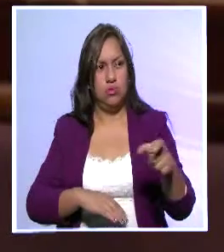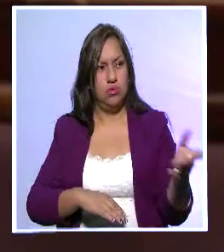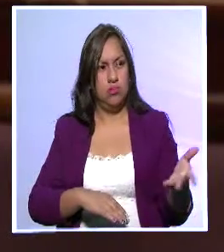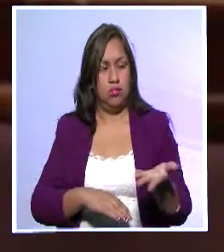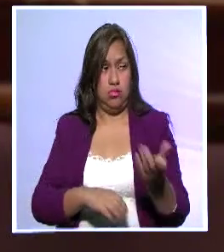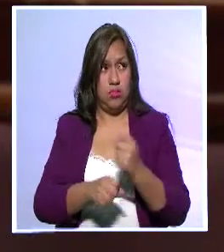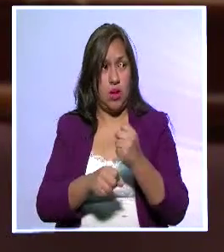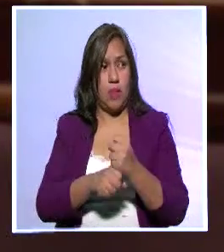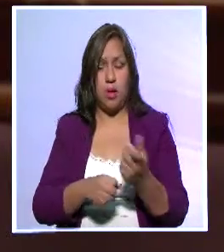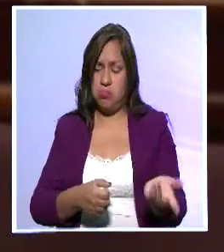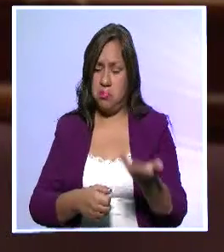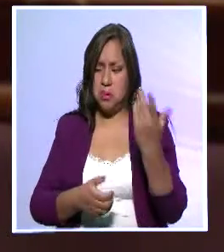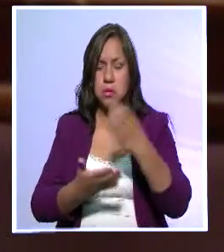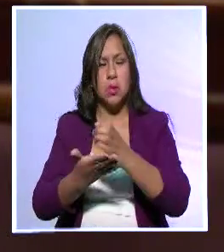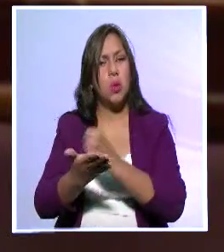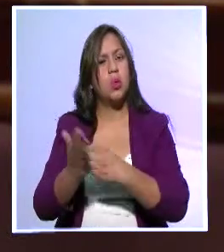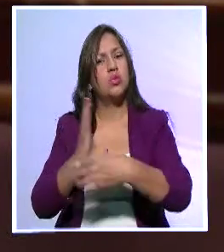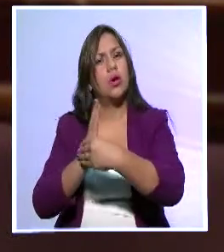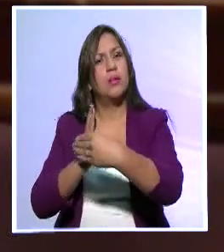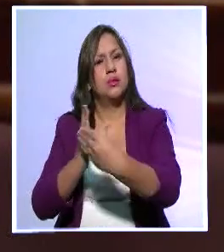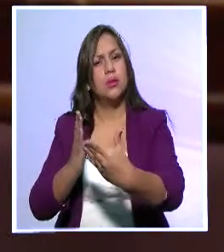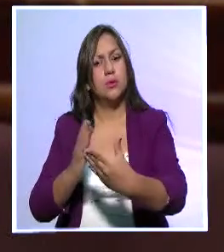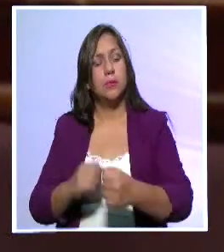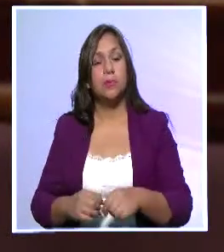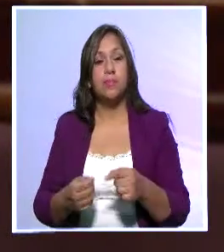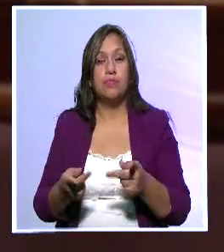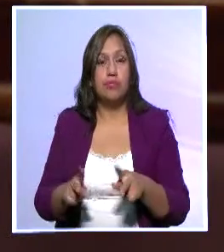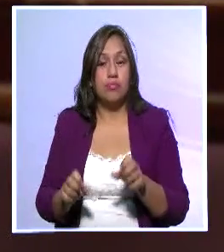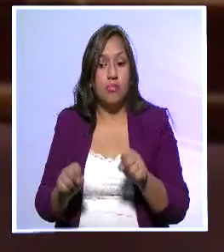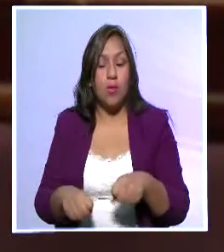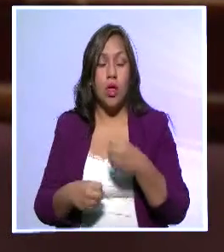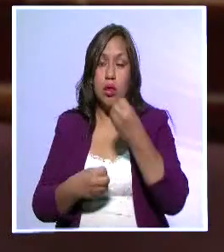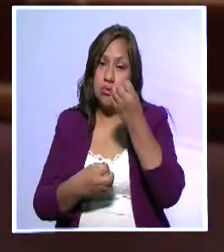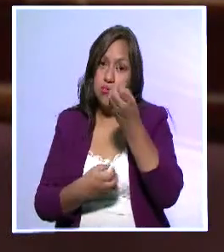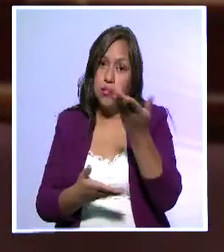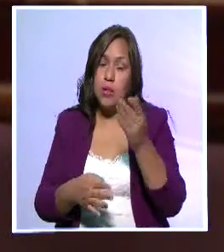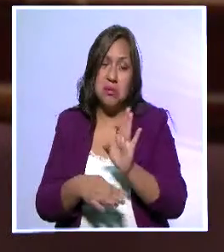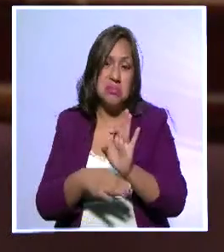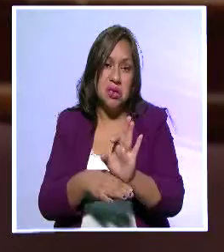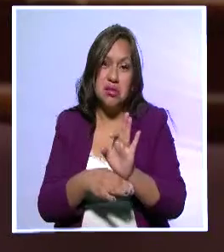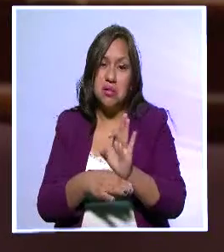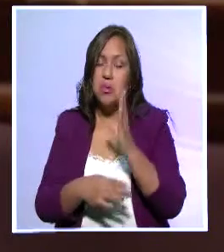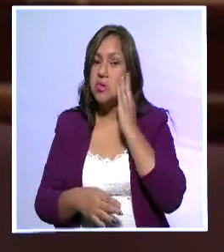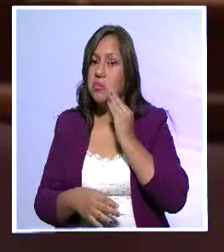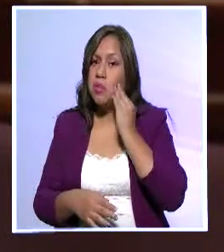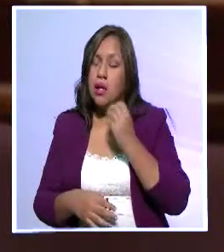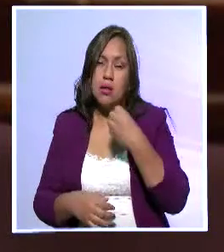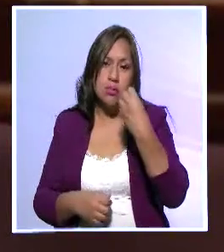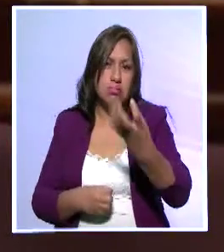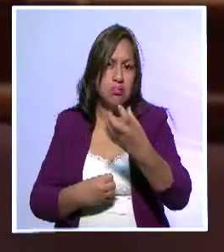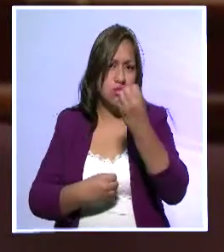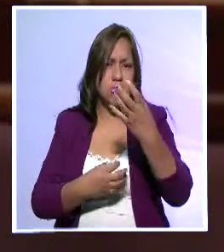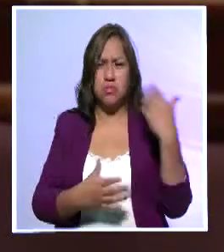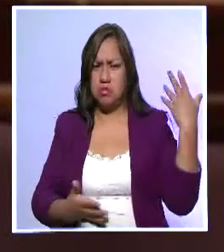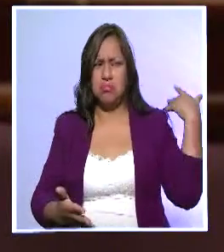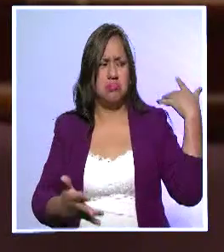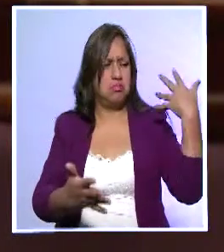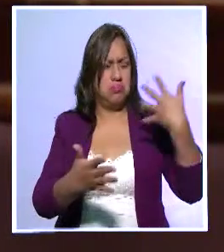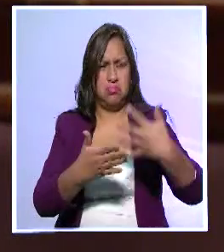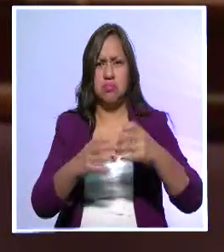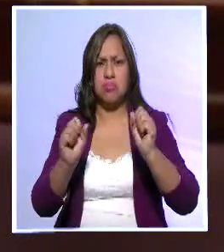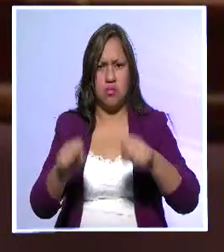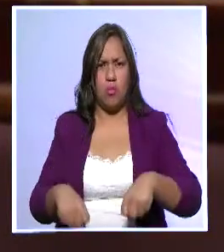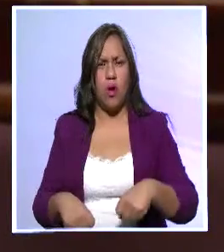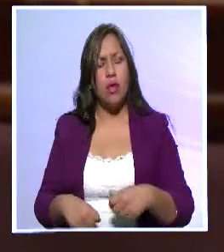Nosotros tenemos, creo, la posibilidad de comentarles, nuestra experiencia que viene desde hace algunos años y creemos que podemos ayudar a